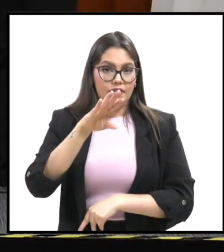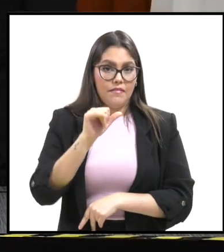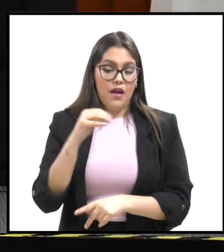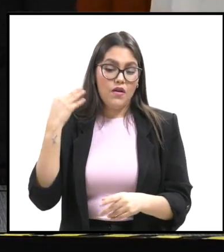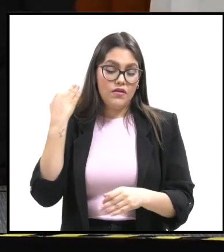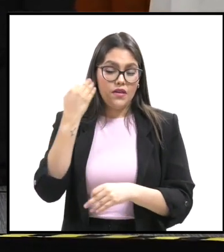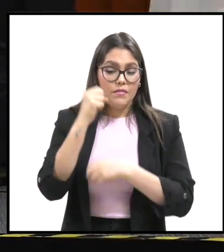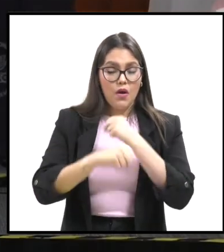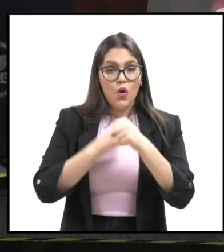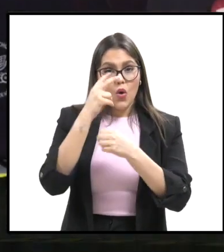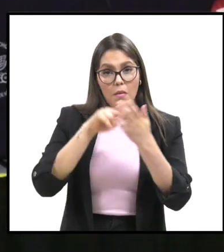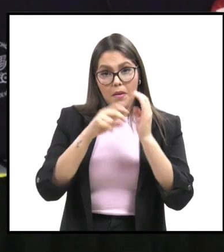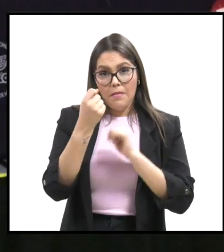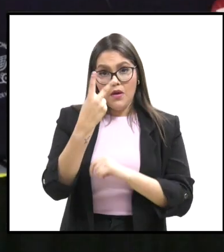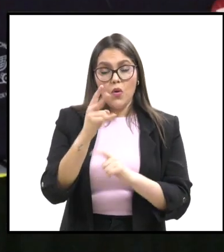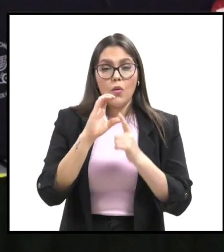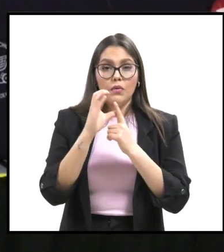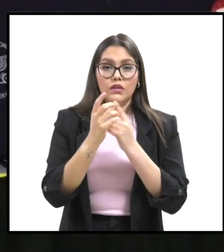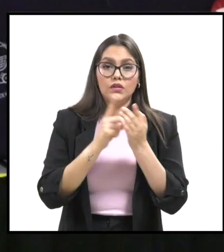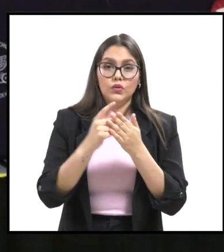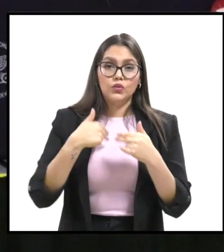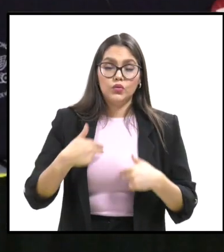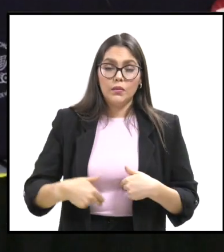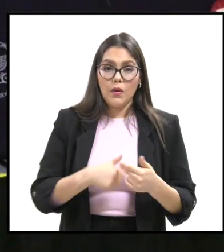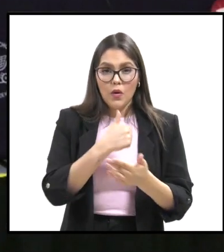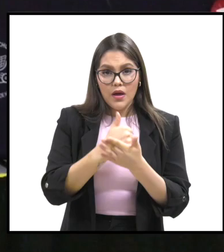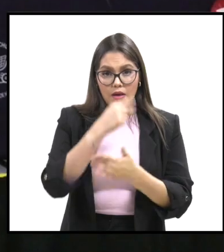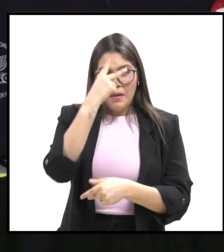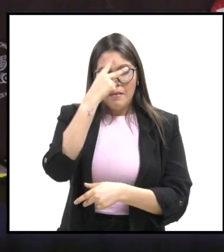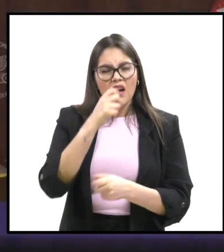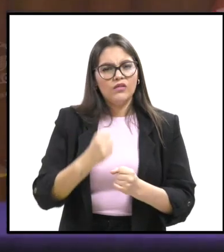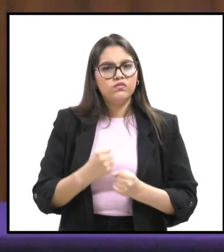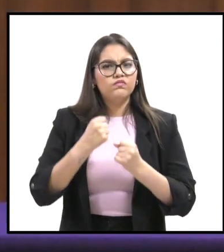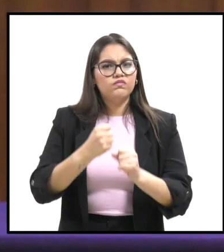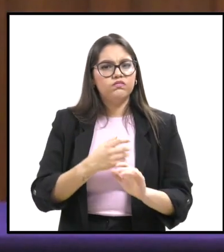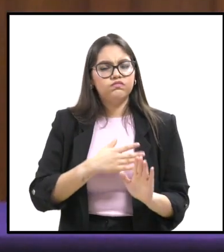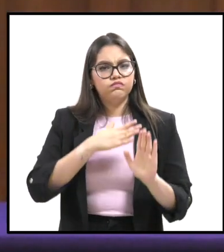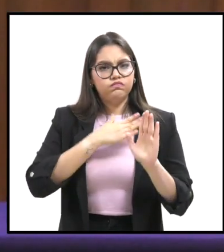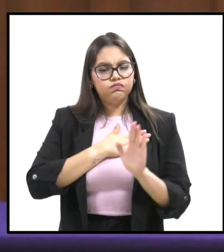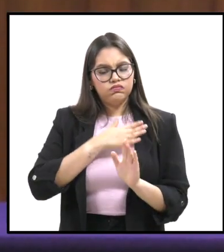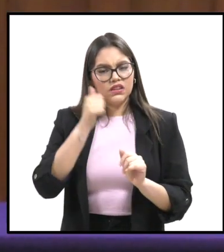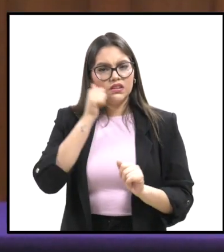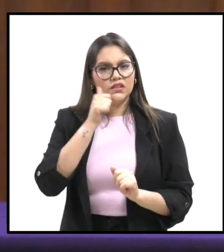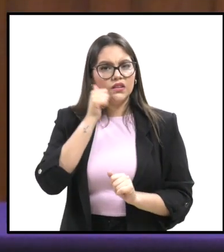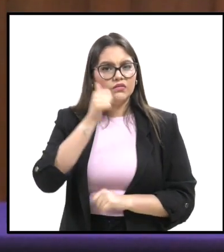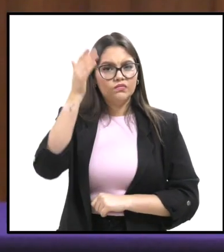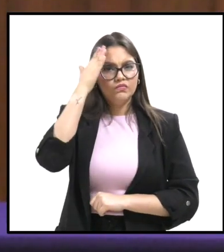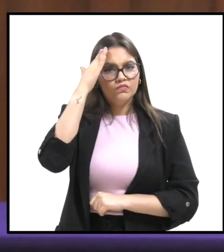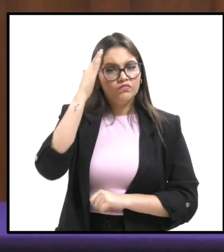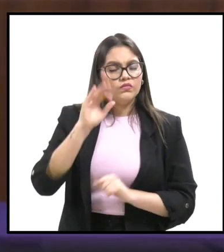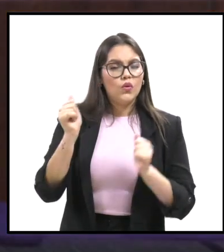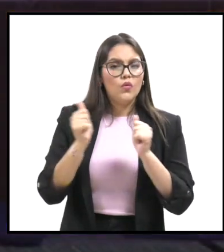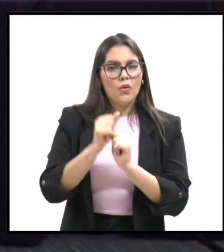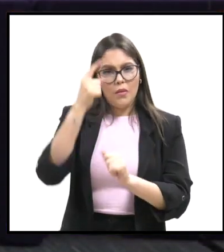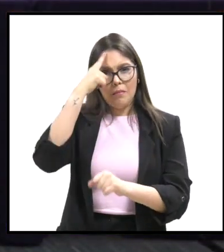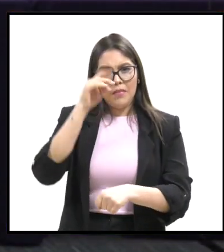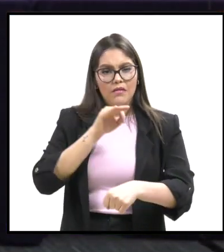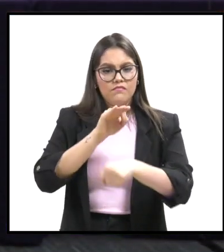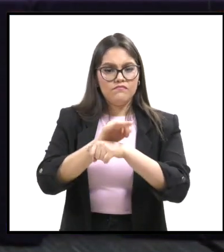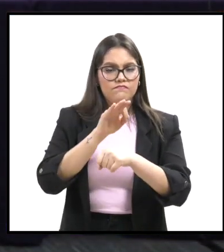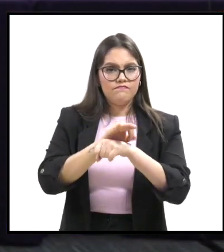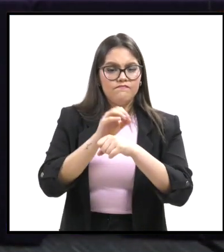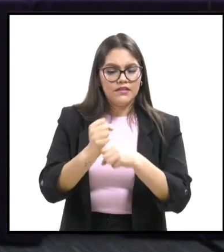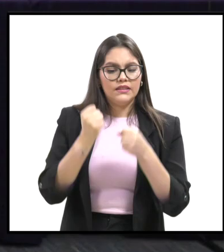2022 la Comisión de Derechos Humanos de la Ciudad de México refrendó su compromiso y liderazgo con la